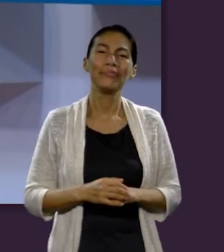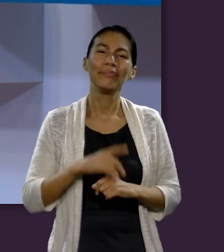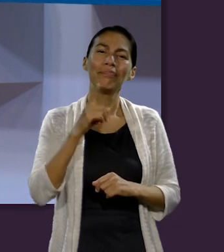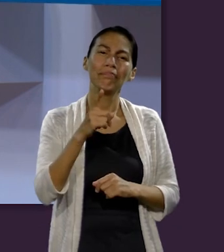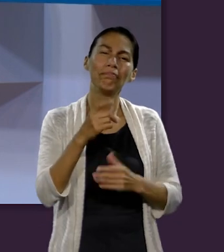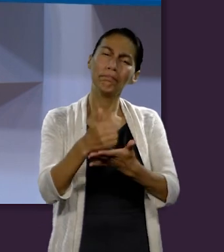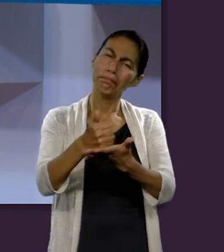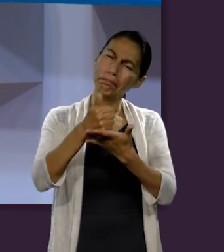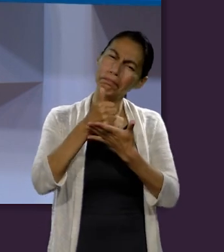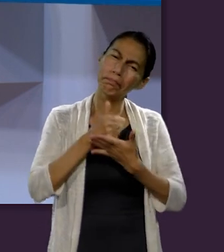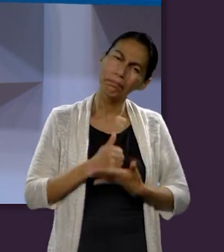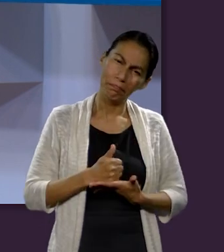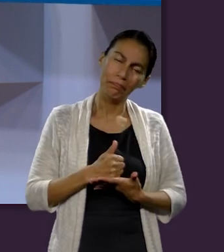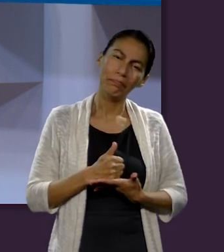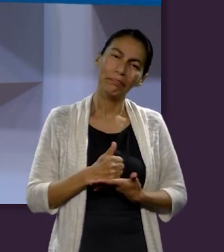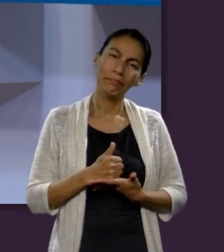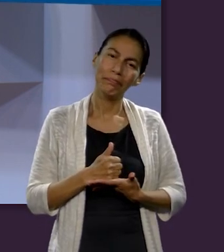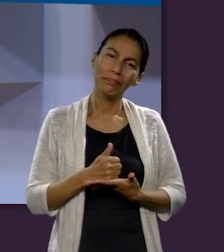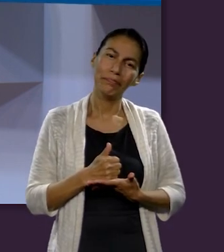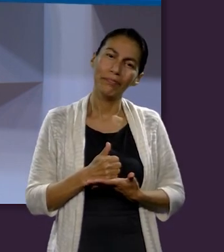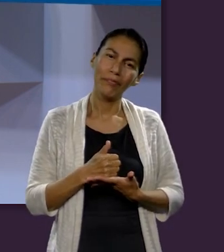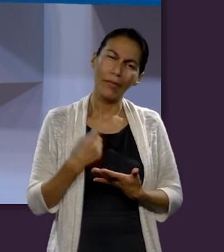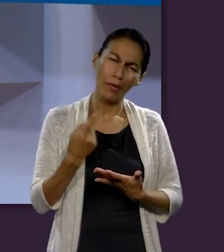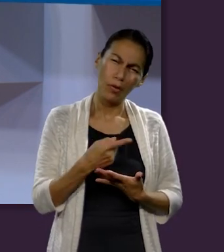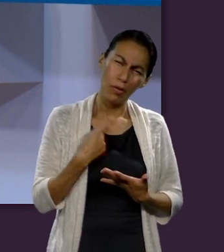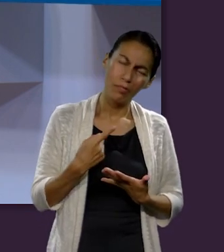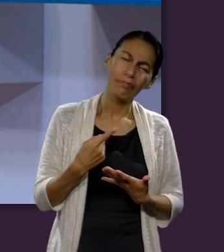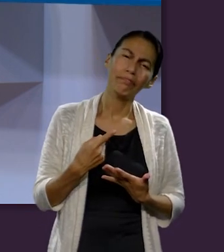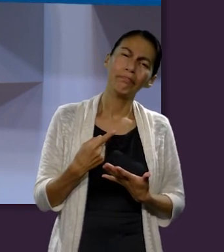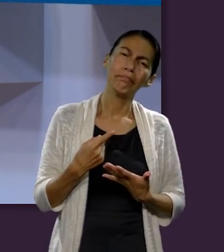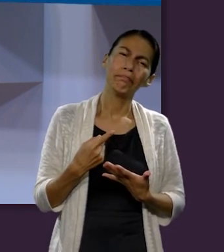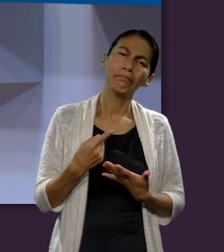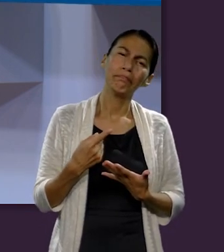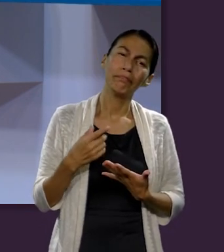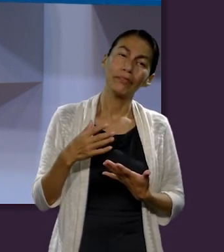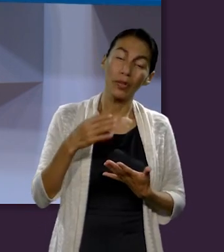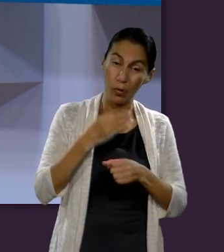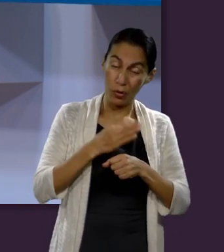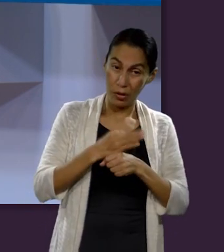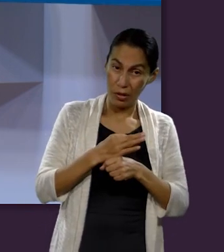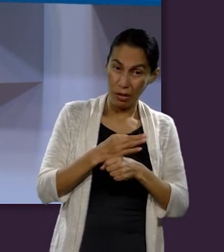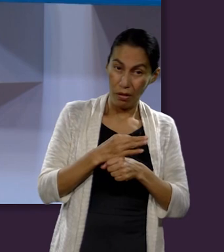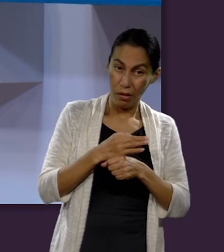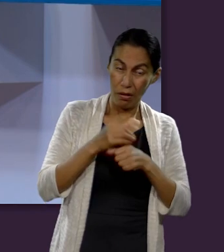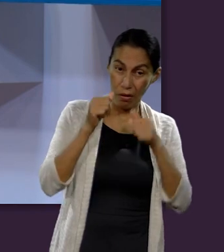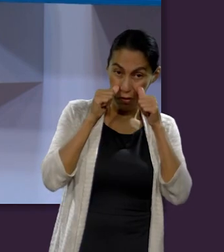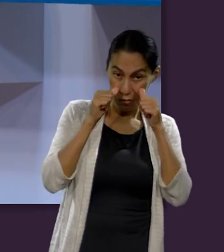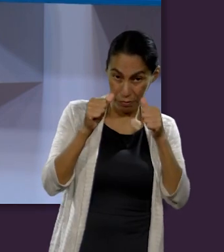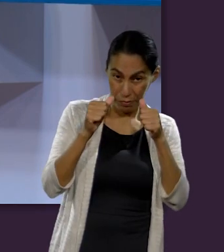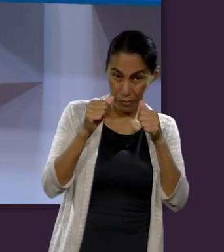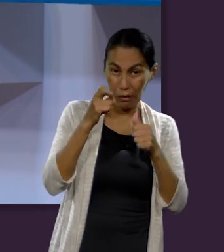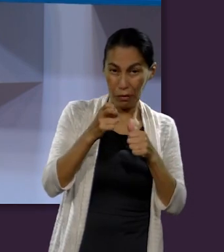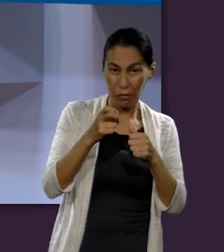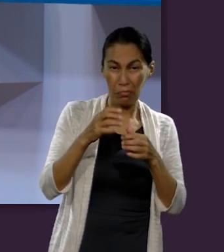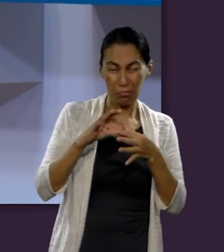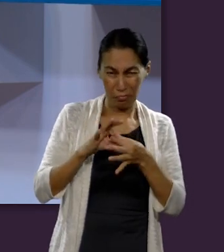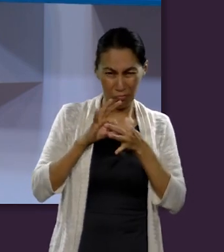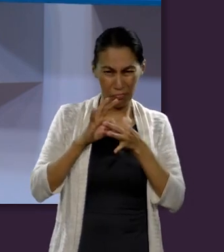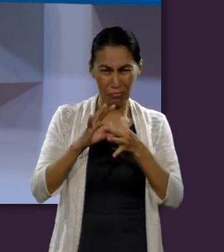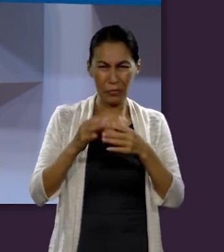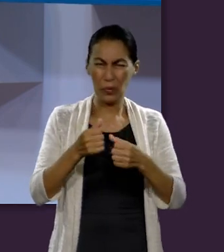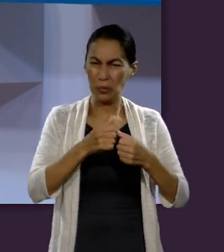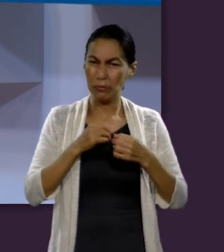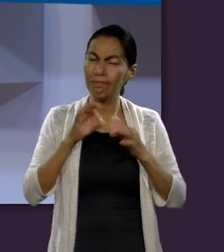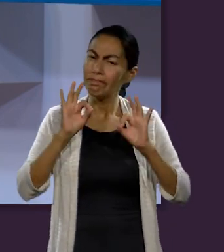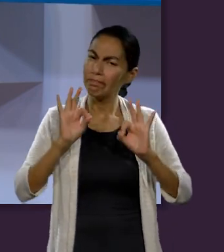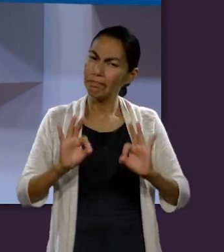hacerle una pregunta al experto que nos va a ayudar a fortalecer las bases de lo